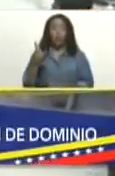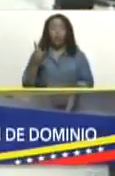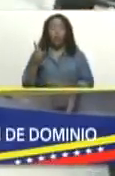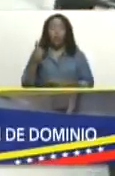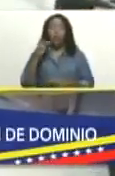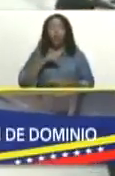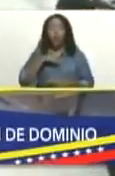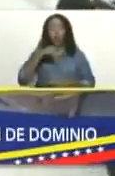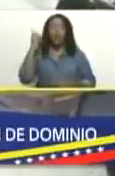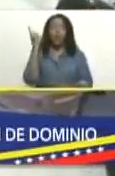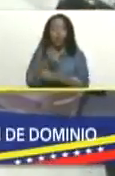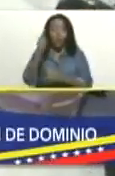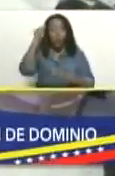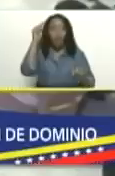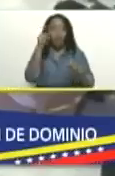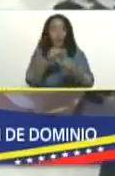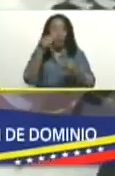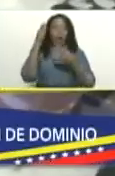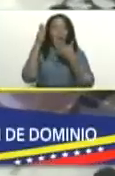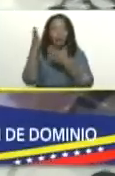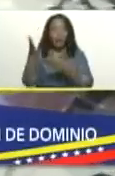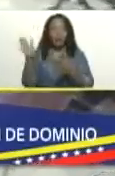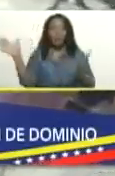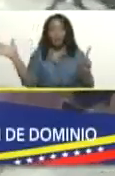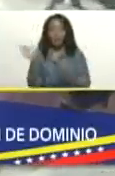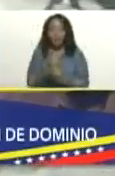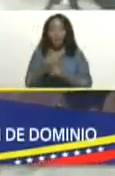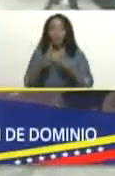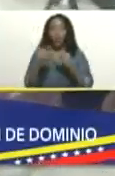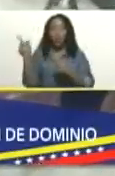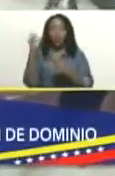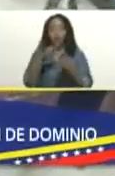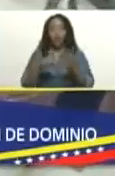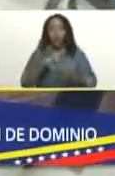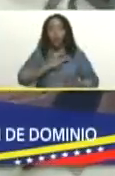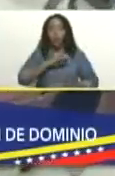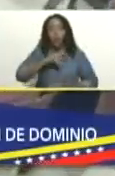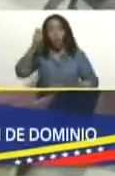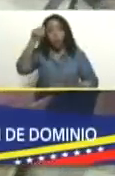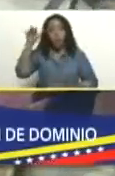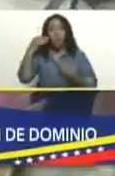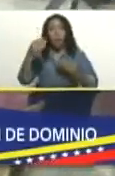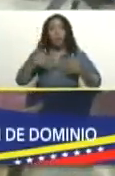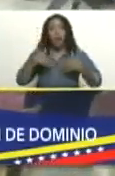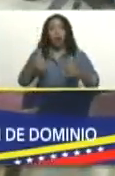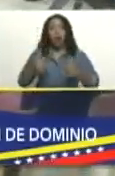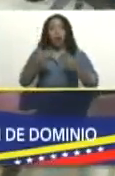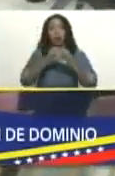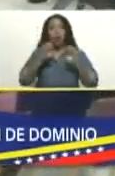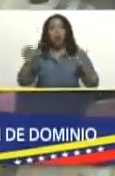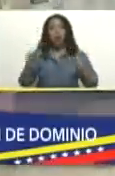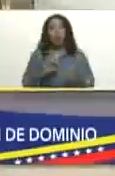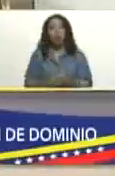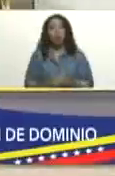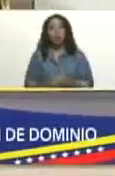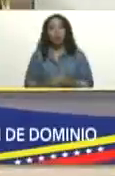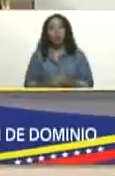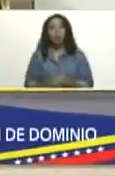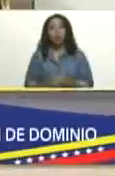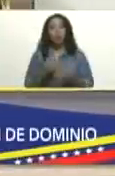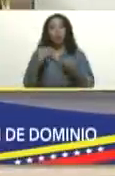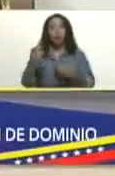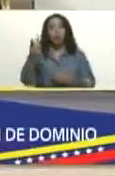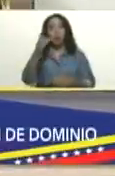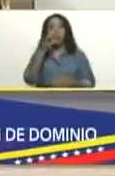para nosotros conseguir todos esos recursos que le pertenecen al pueblo para la salud para la educación para la seguridad